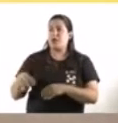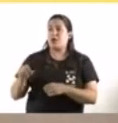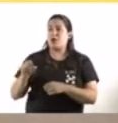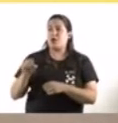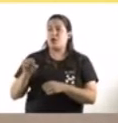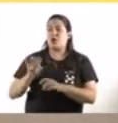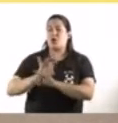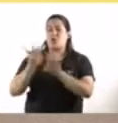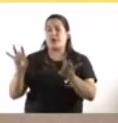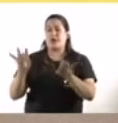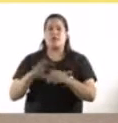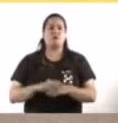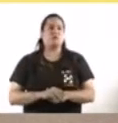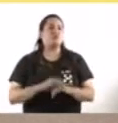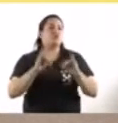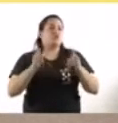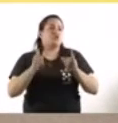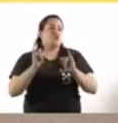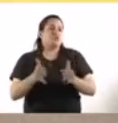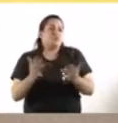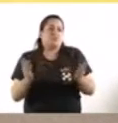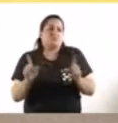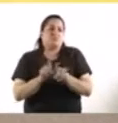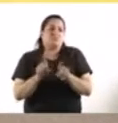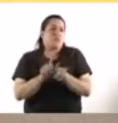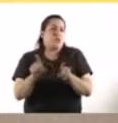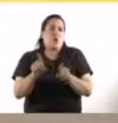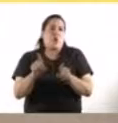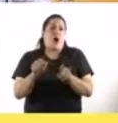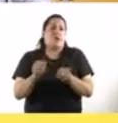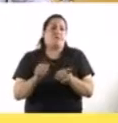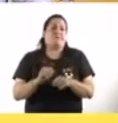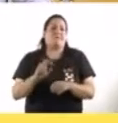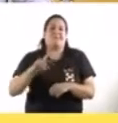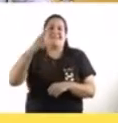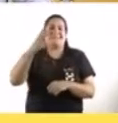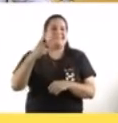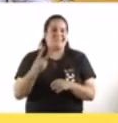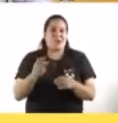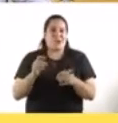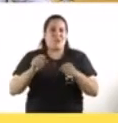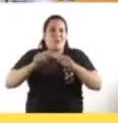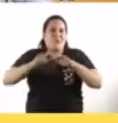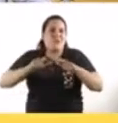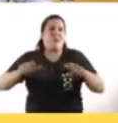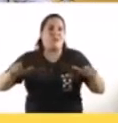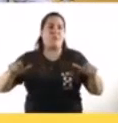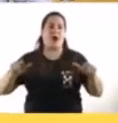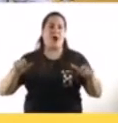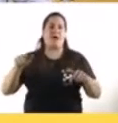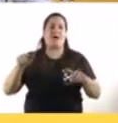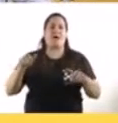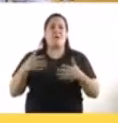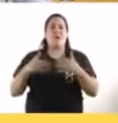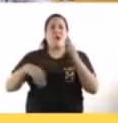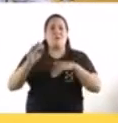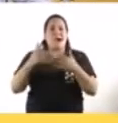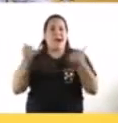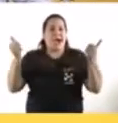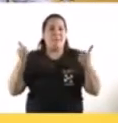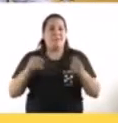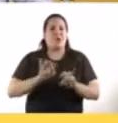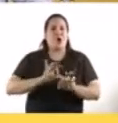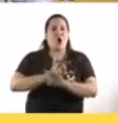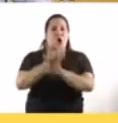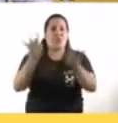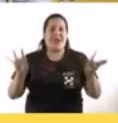dice Horacio es lo que ha pasado en todas las segundas olas del mundo, es que la segunda ola tiene un ascenso más rápido y vertiginoso,